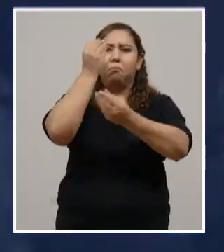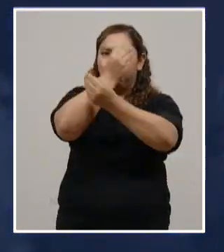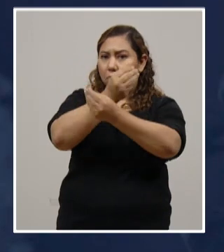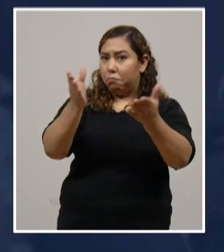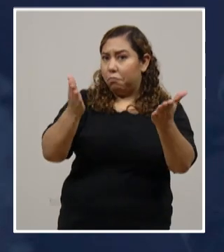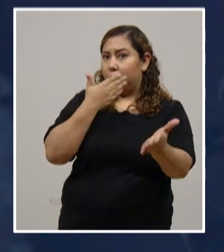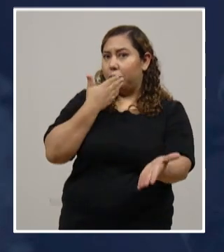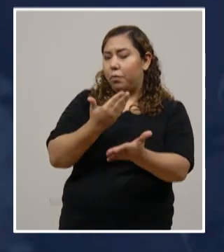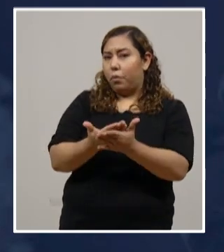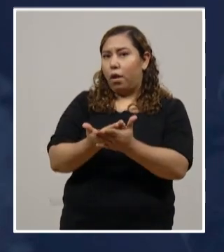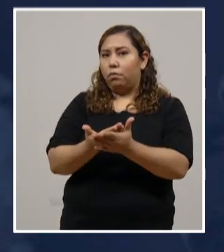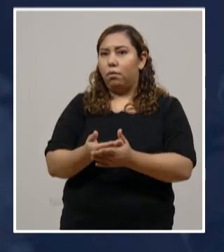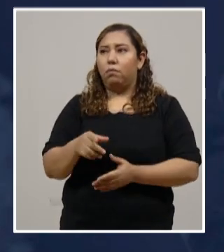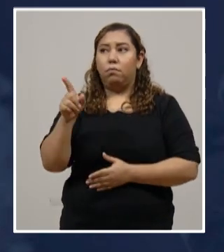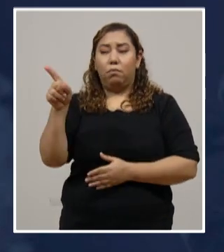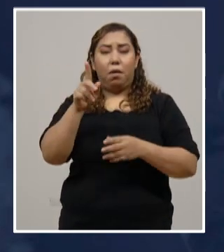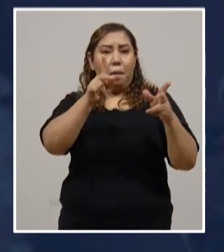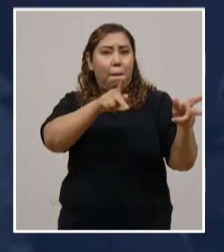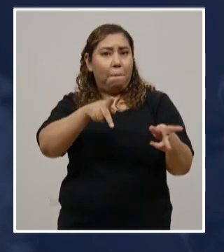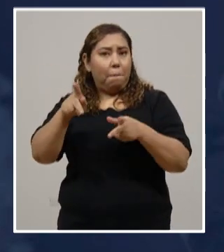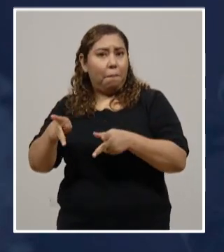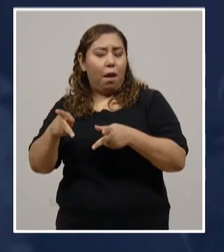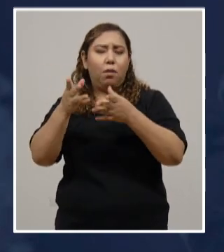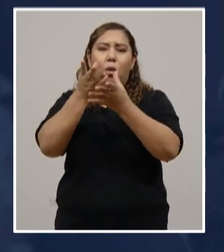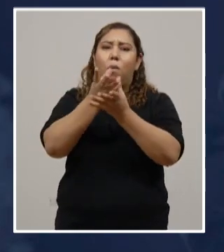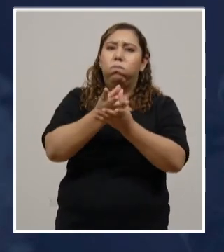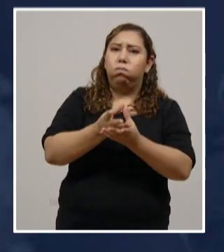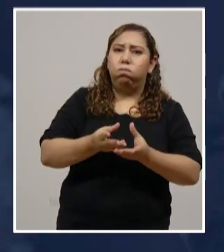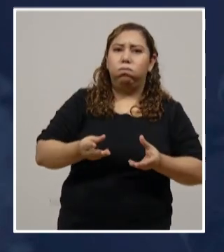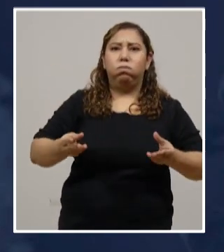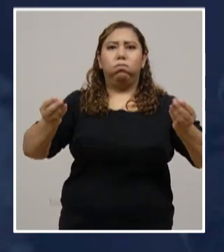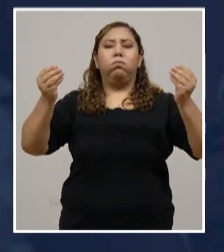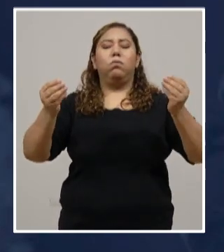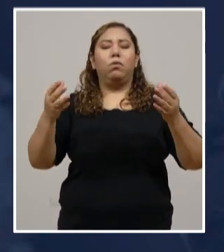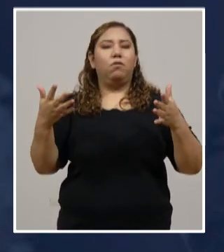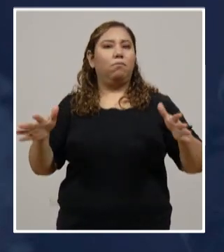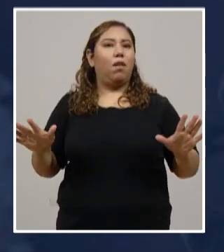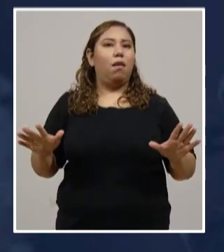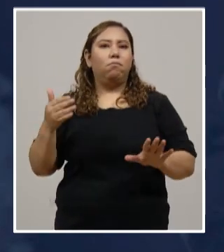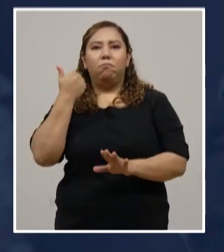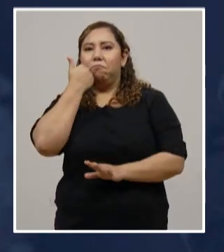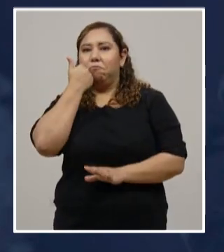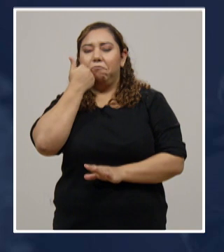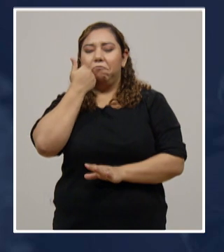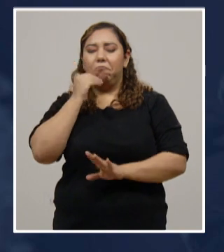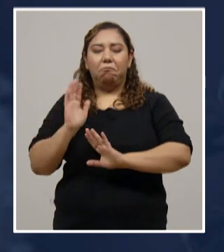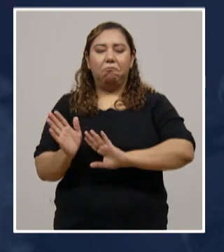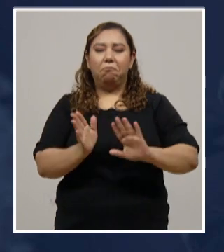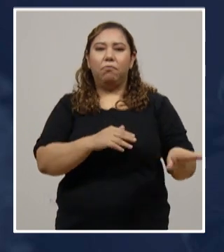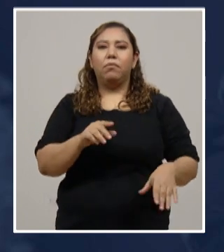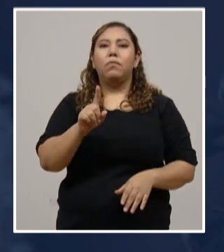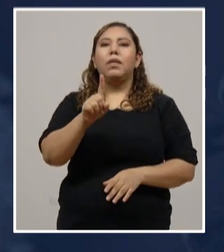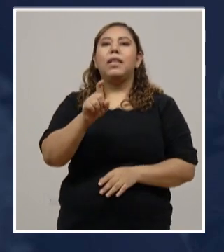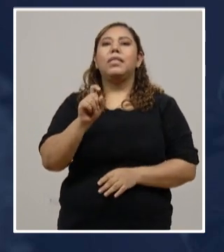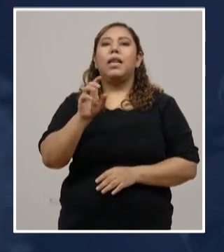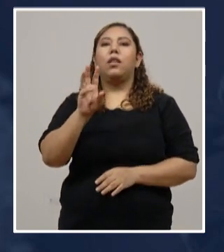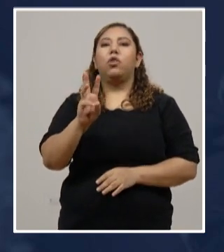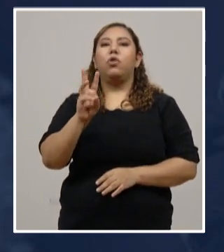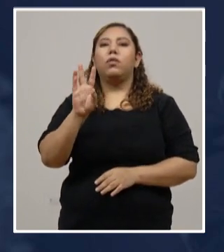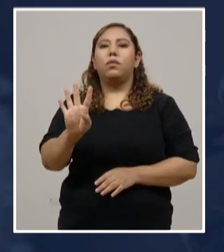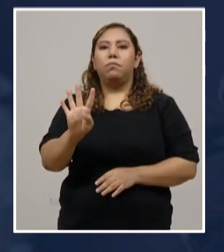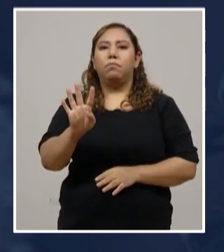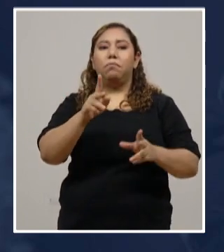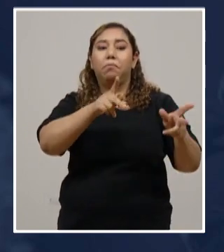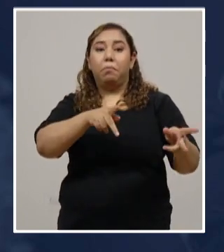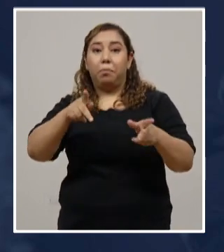Un número bastante reconfortante de personas que se han recuperado que han vencido el COVID-19. 164